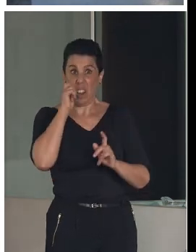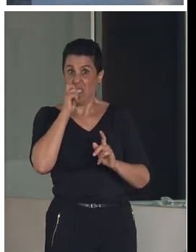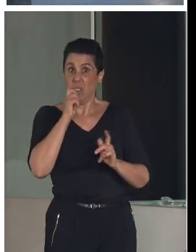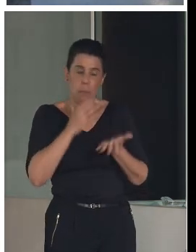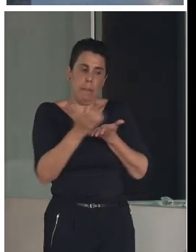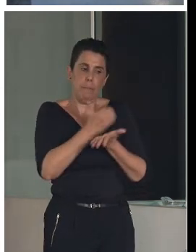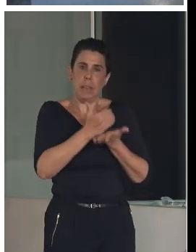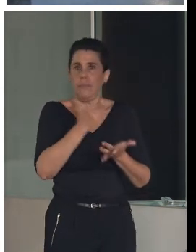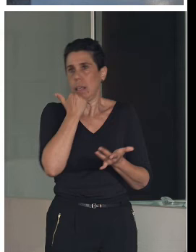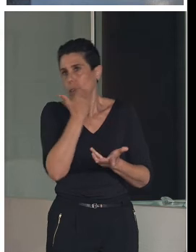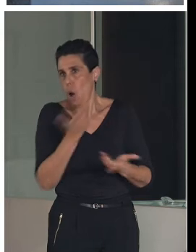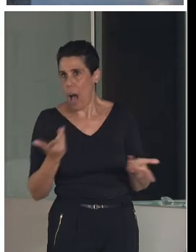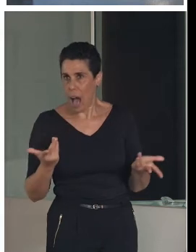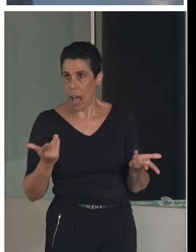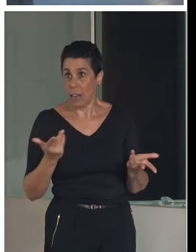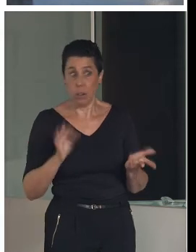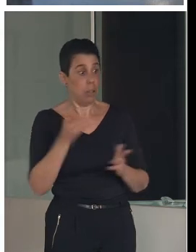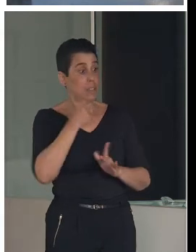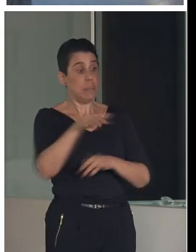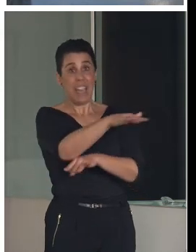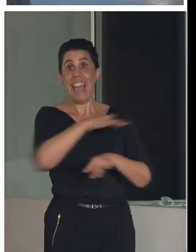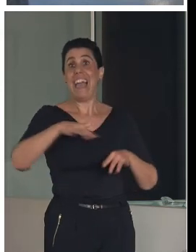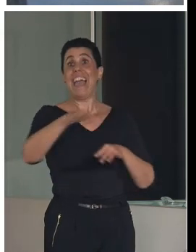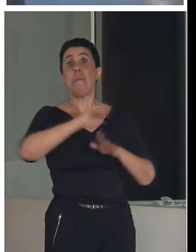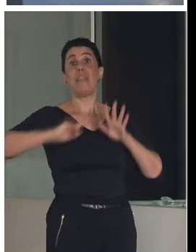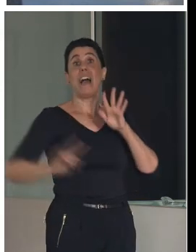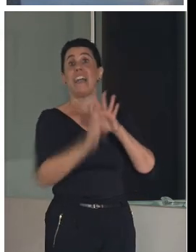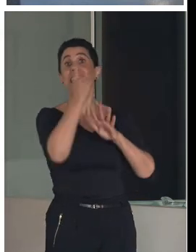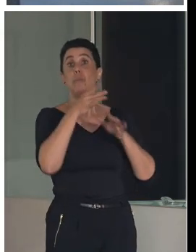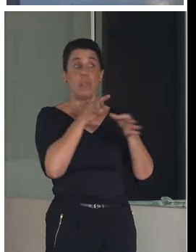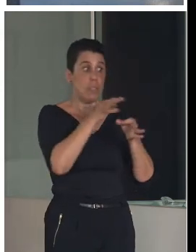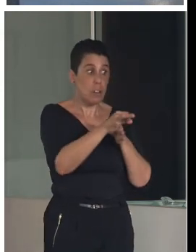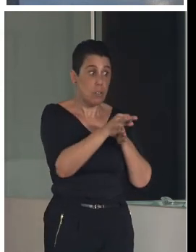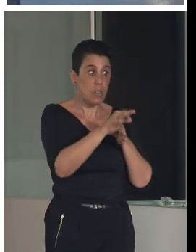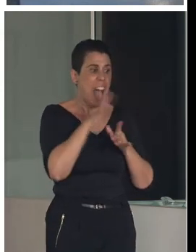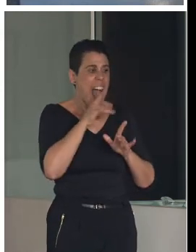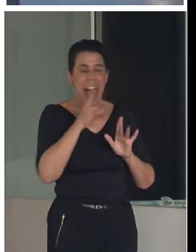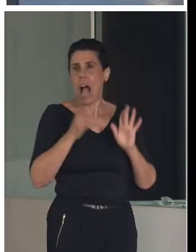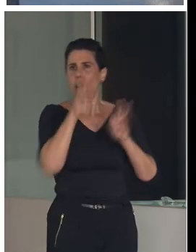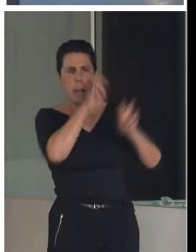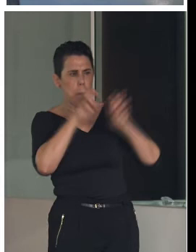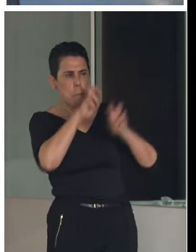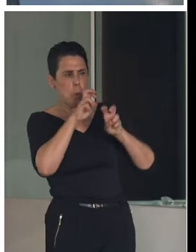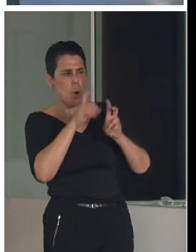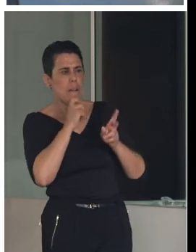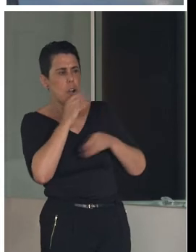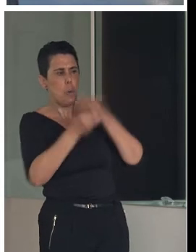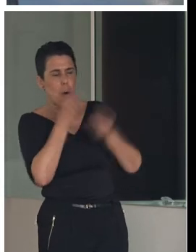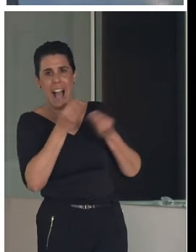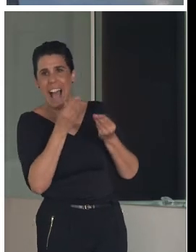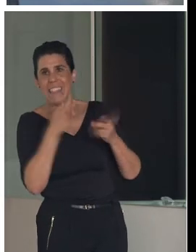actividad. Luego, como espacio de innovación rural, estamos conceptualizando nuevos usos, es decir, utilizamos el patrimonio para congresos.